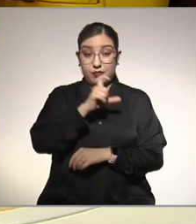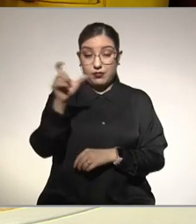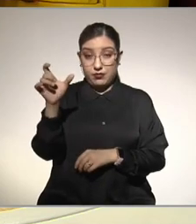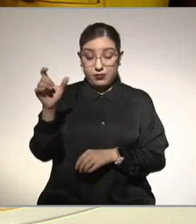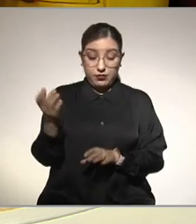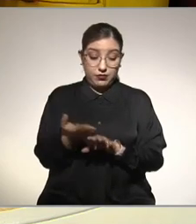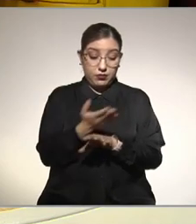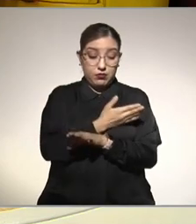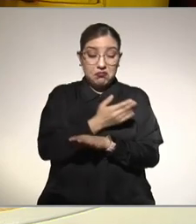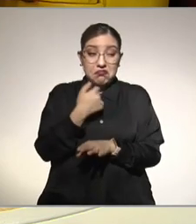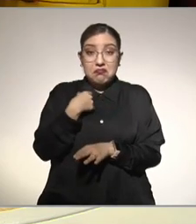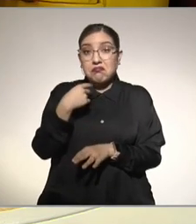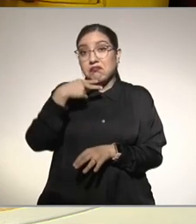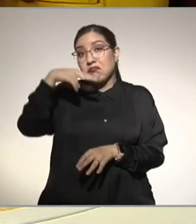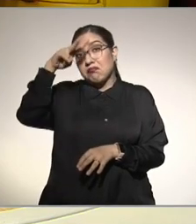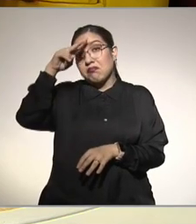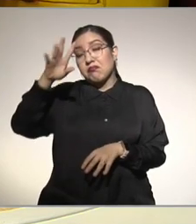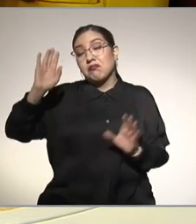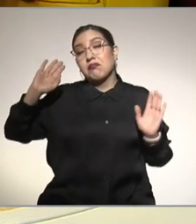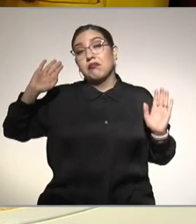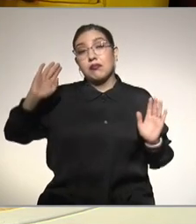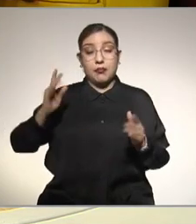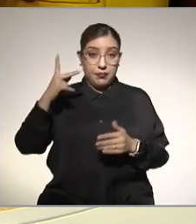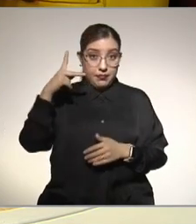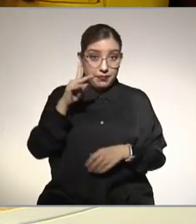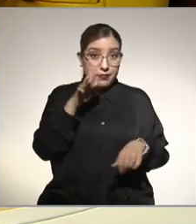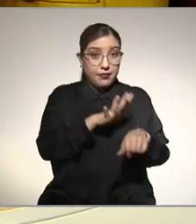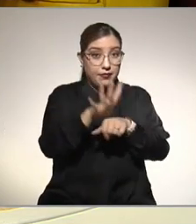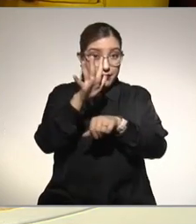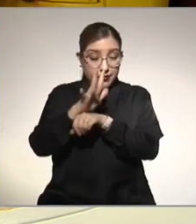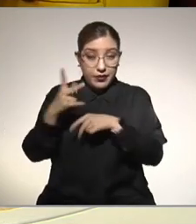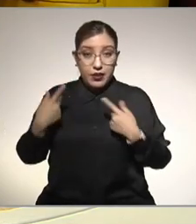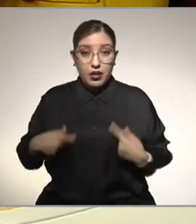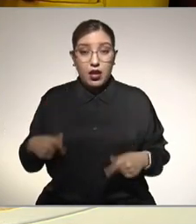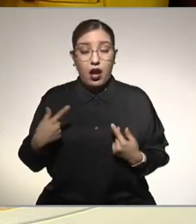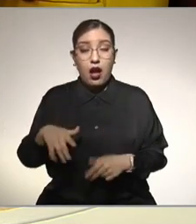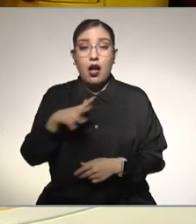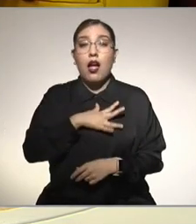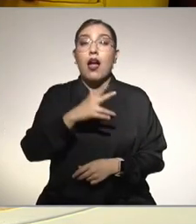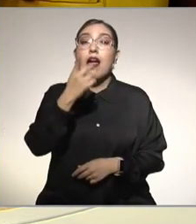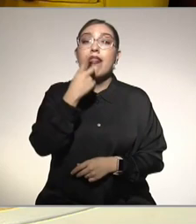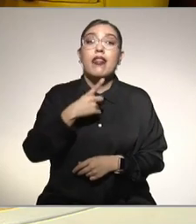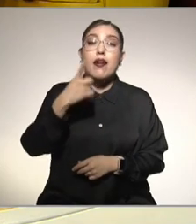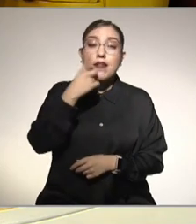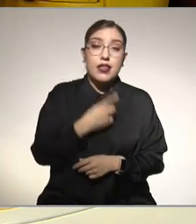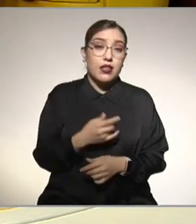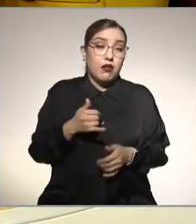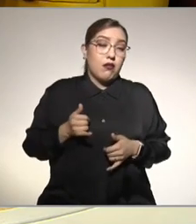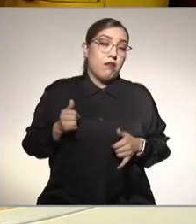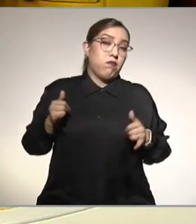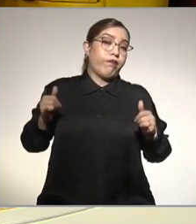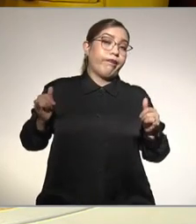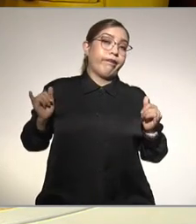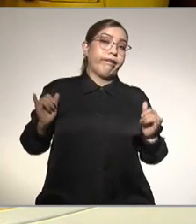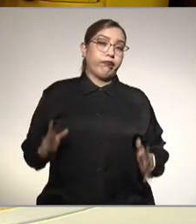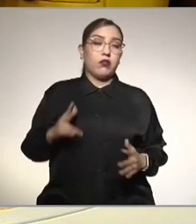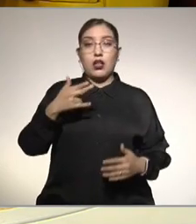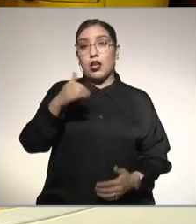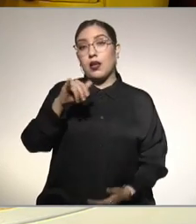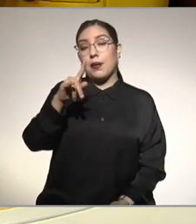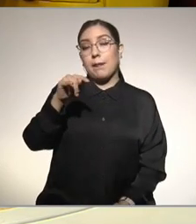persona que tenga sobrepeso obesidad diabetes hipertensión que pueda tener